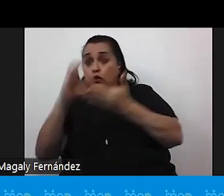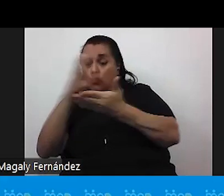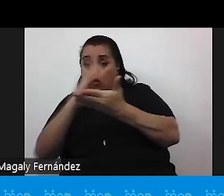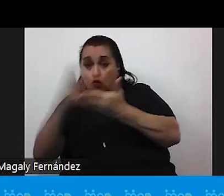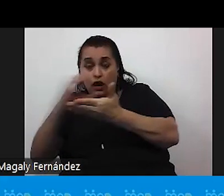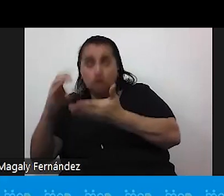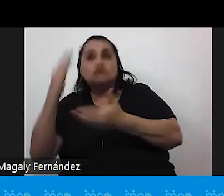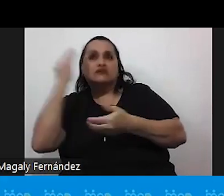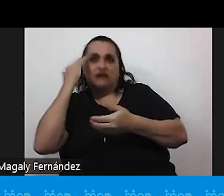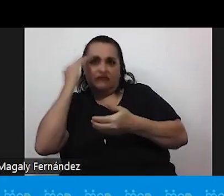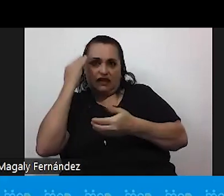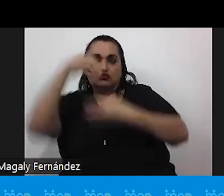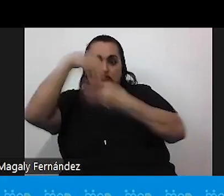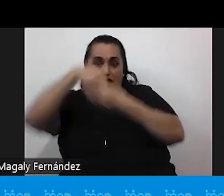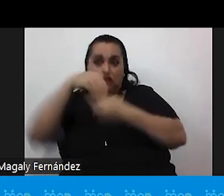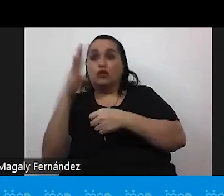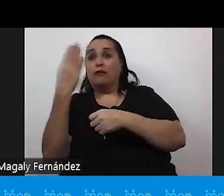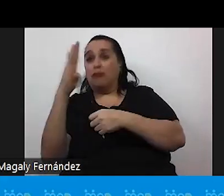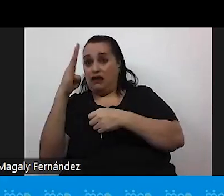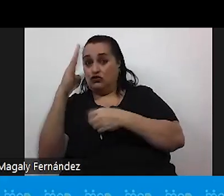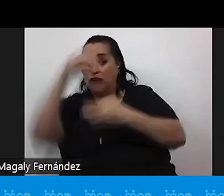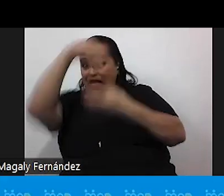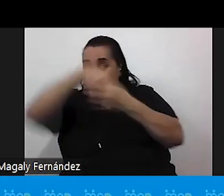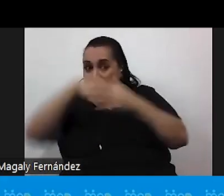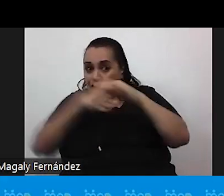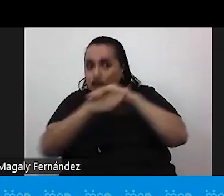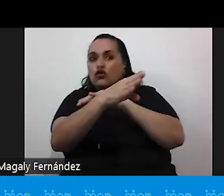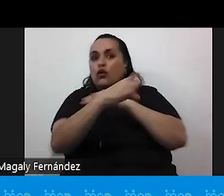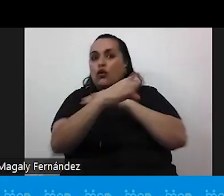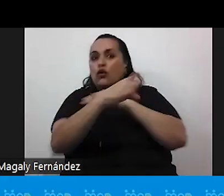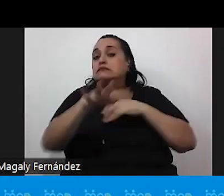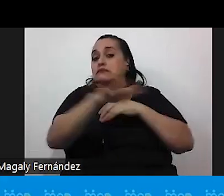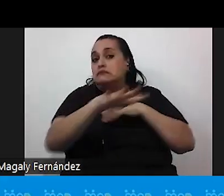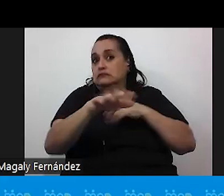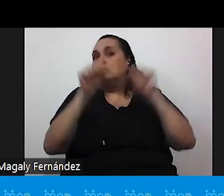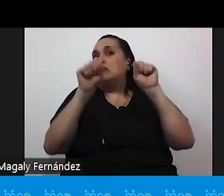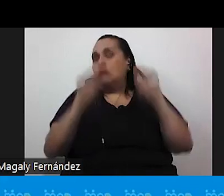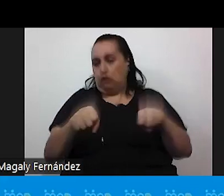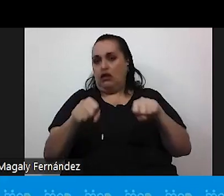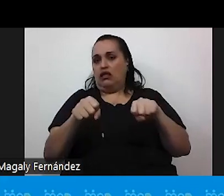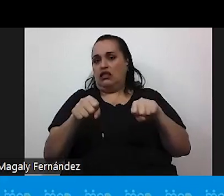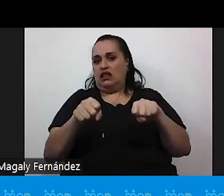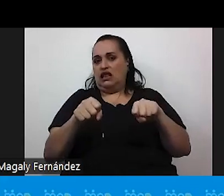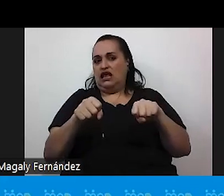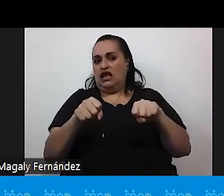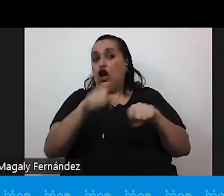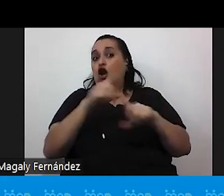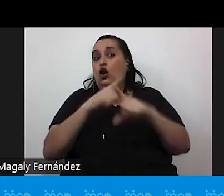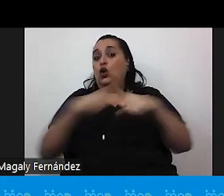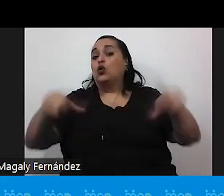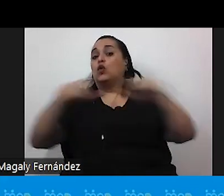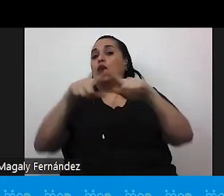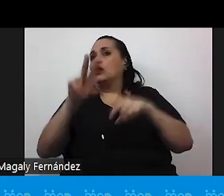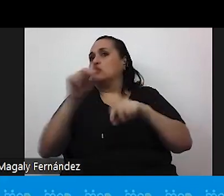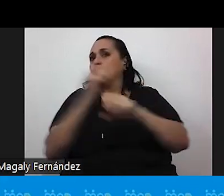sabemos que dentro de los baños adentro puede ser un espacio donde pueda ser un lugar inseguro y